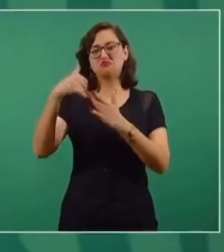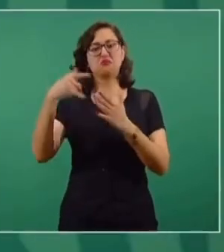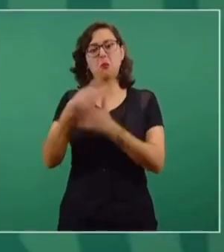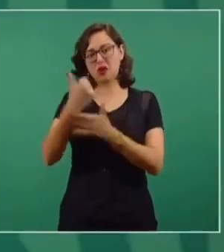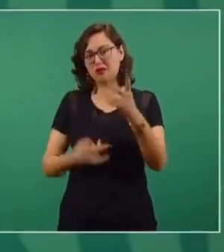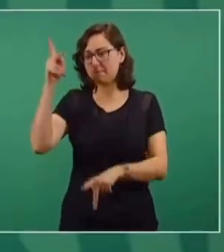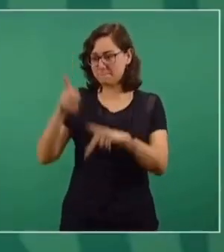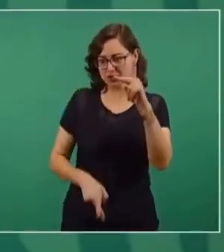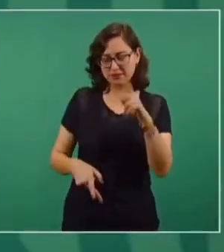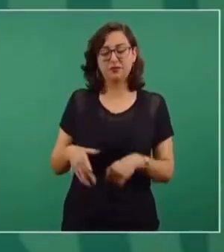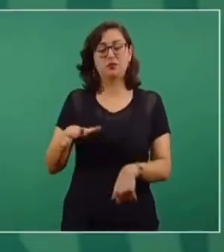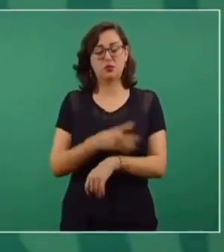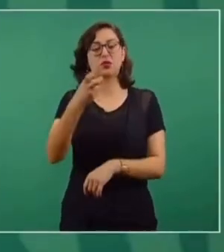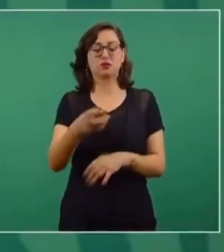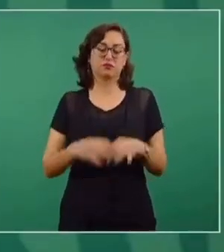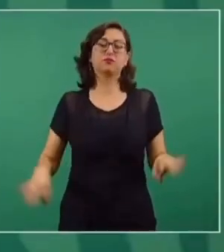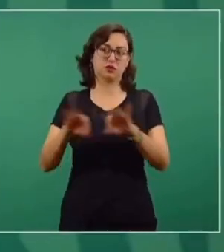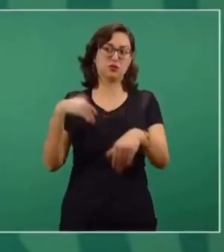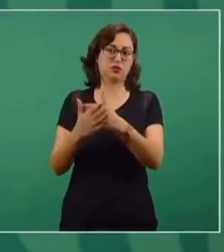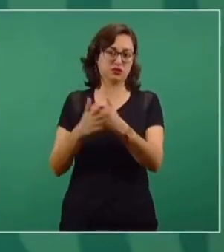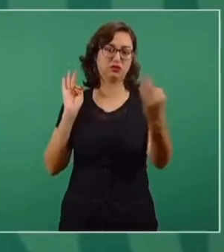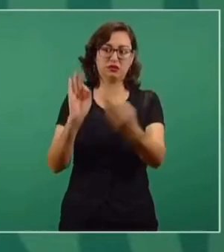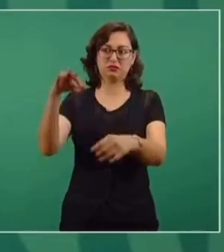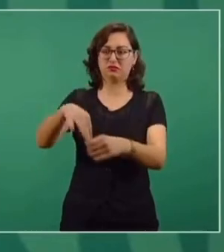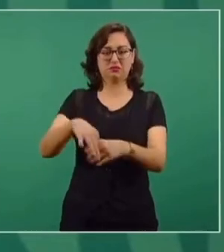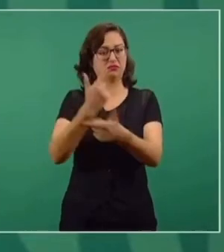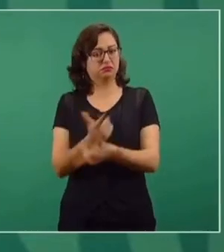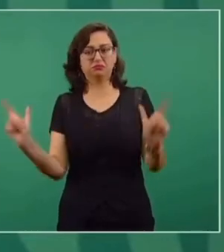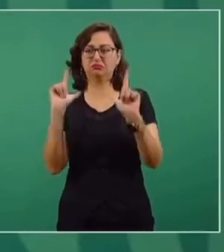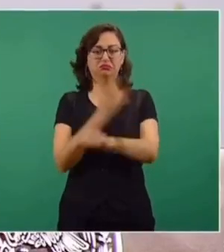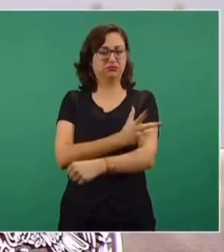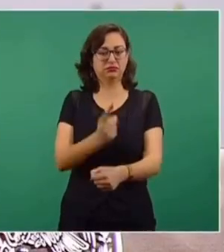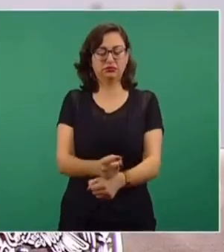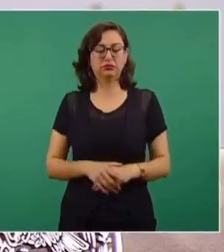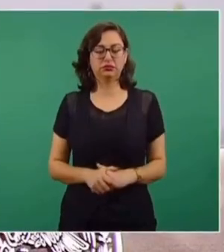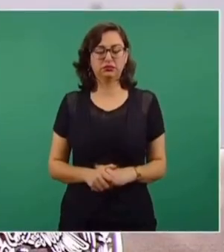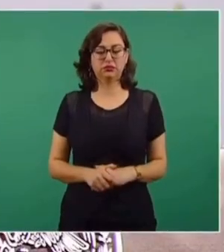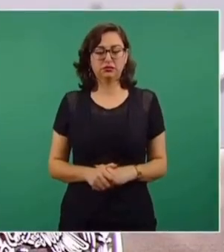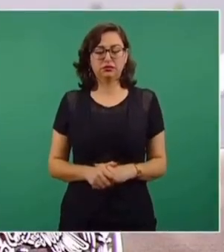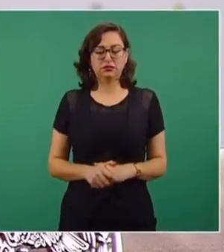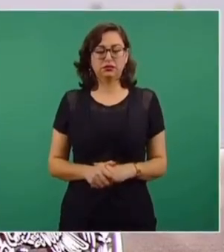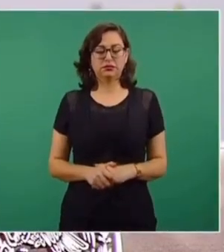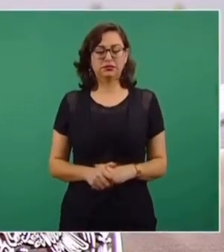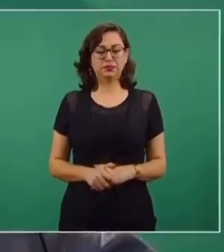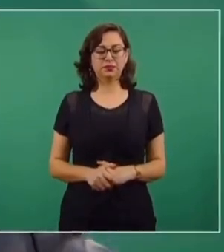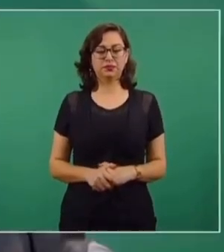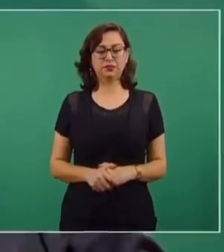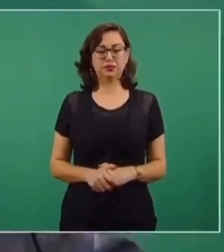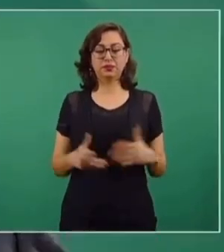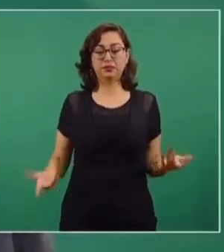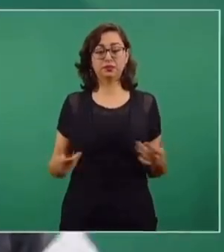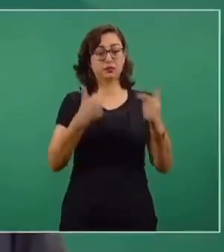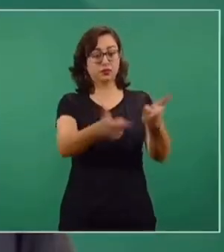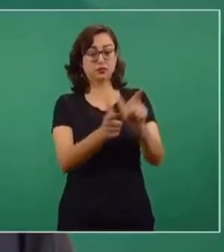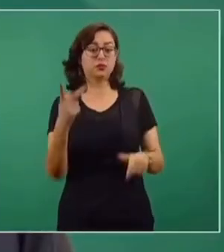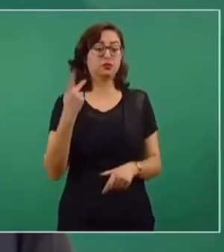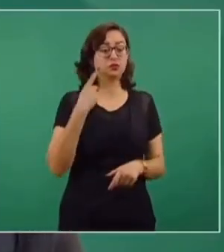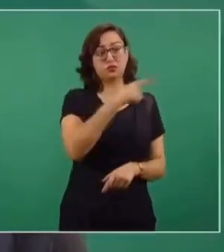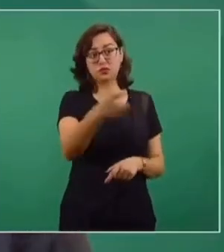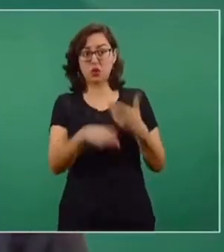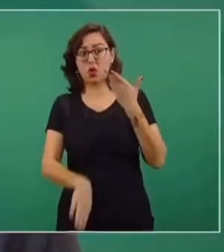Por eso nos importa mucho el que las elecciones sean libres y sean limpias. Y no hay ningún problema si nuestros opositores ganan,